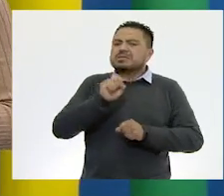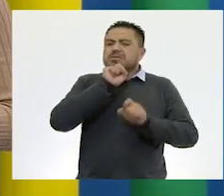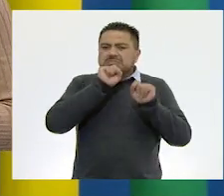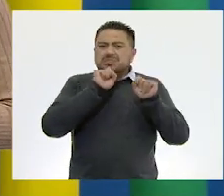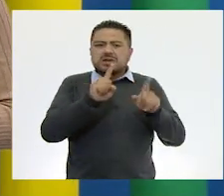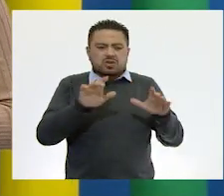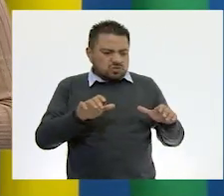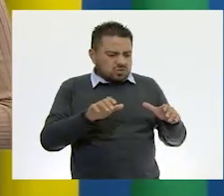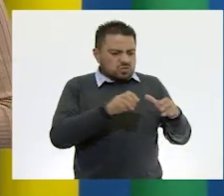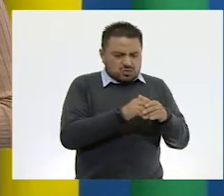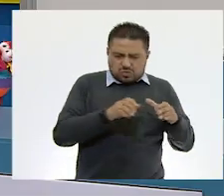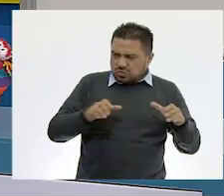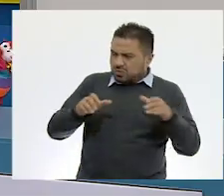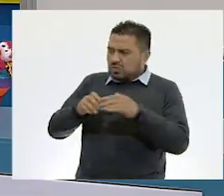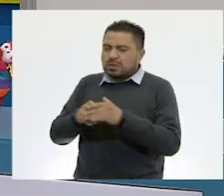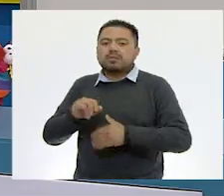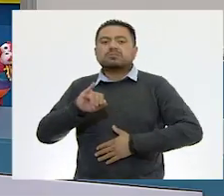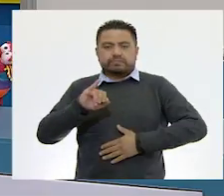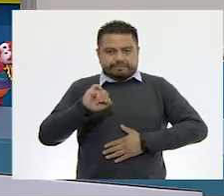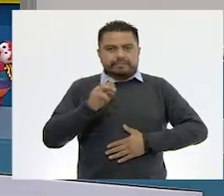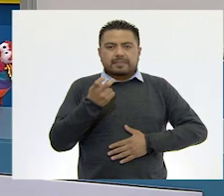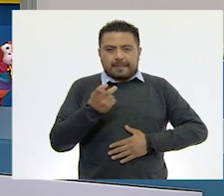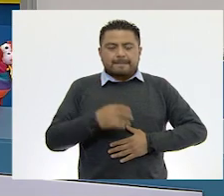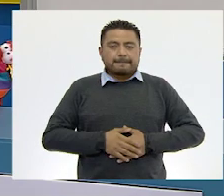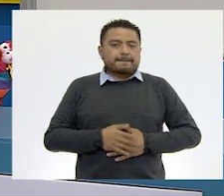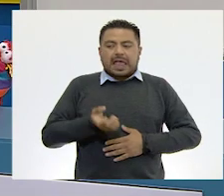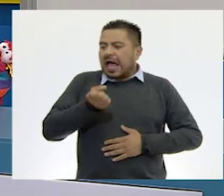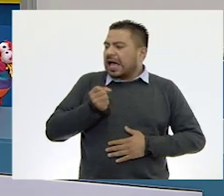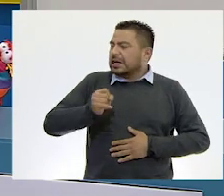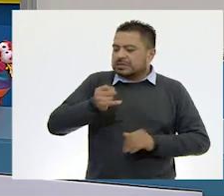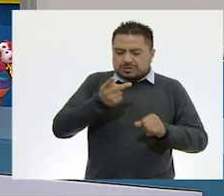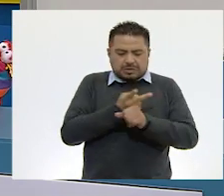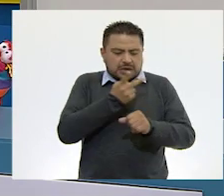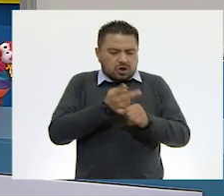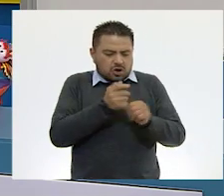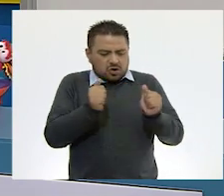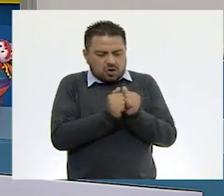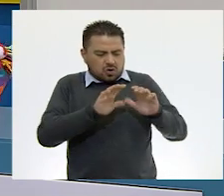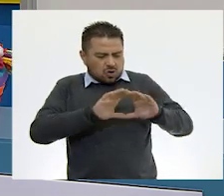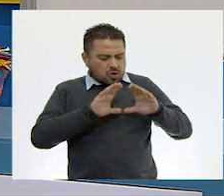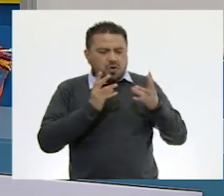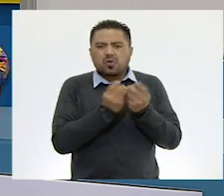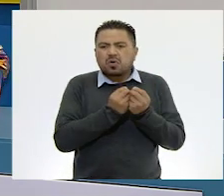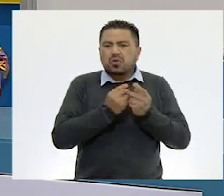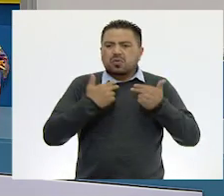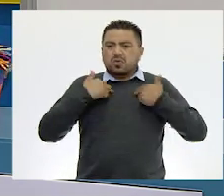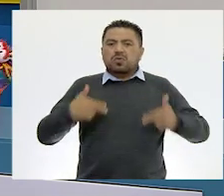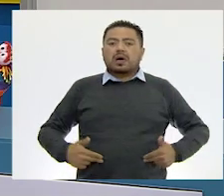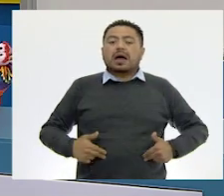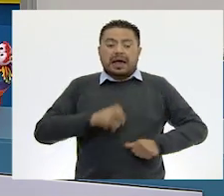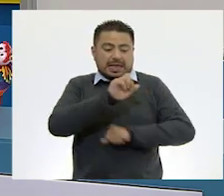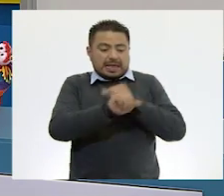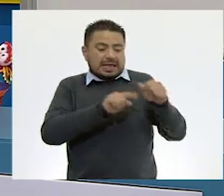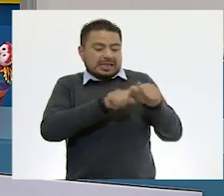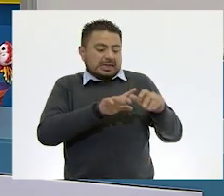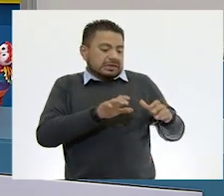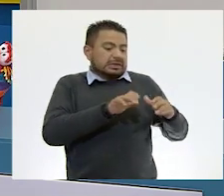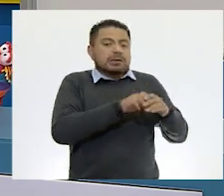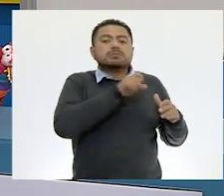endémicas también se clasifican? Por supuesto. Así como sucede con el resto de los seres vivos, las especies